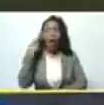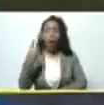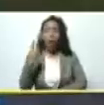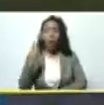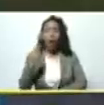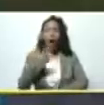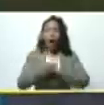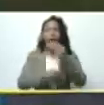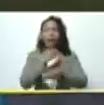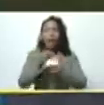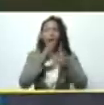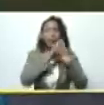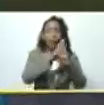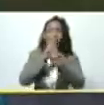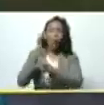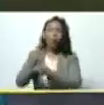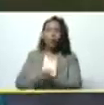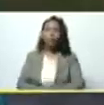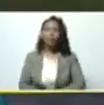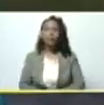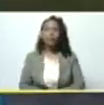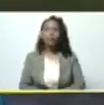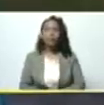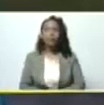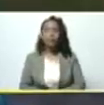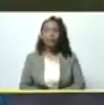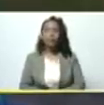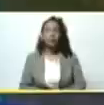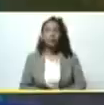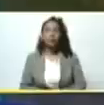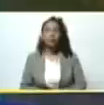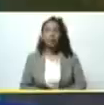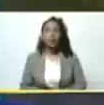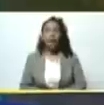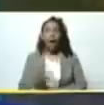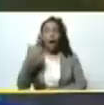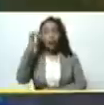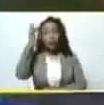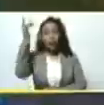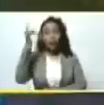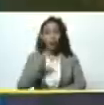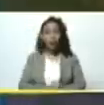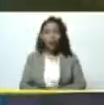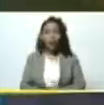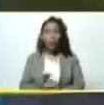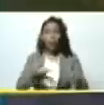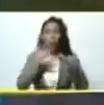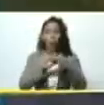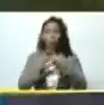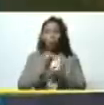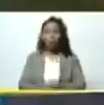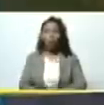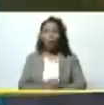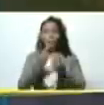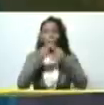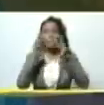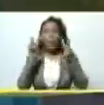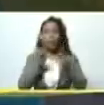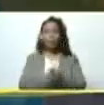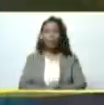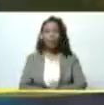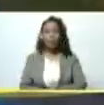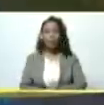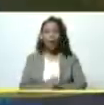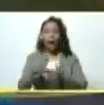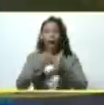respuesta Venezuela necesita trabajo inteligencia unión paz y